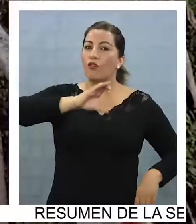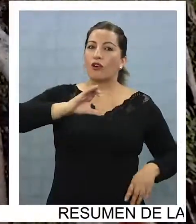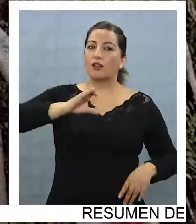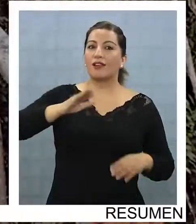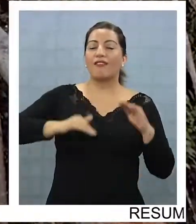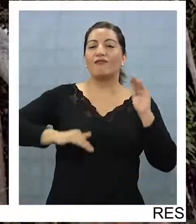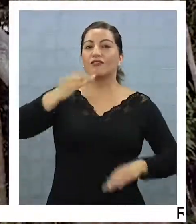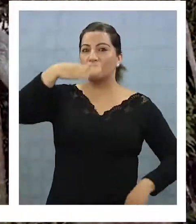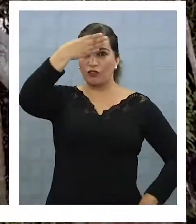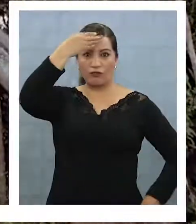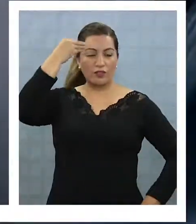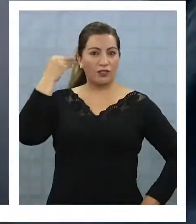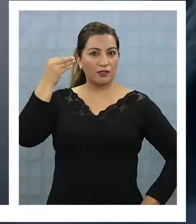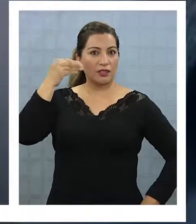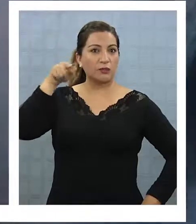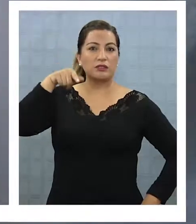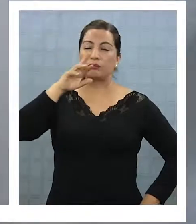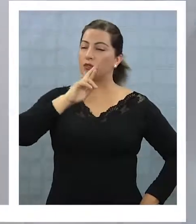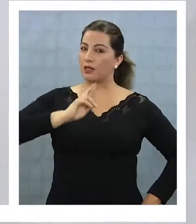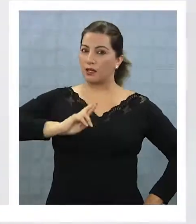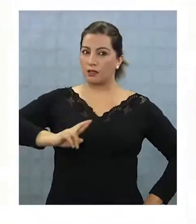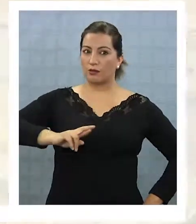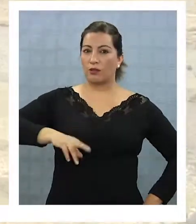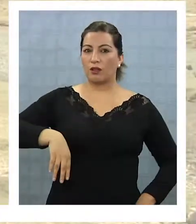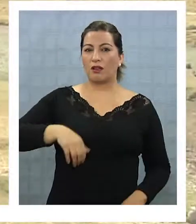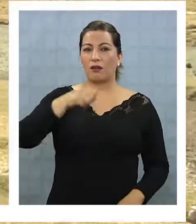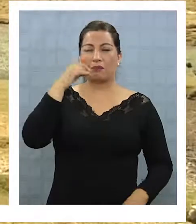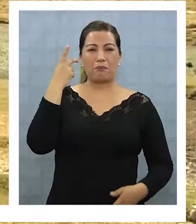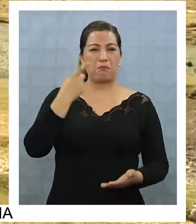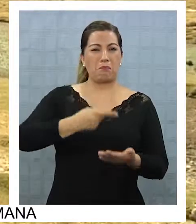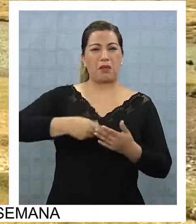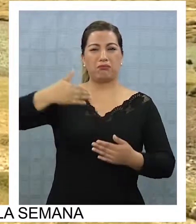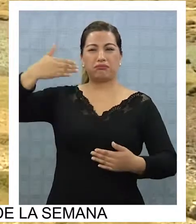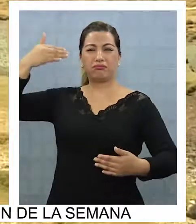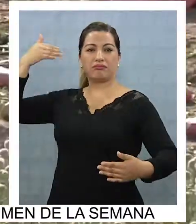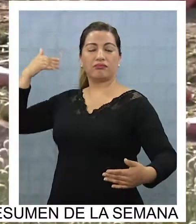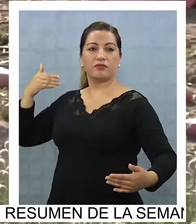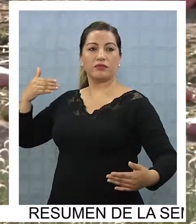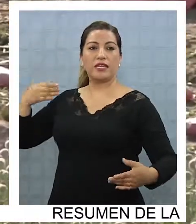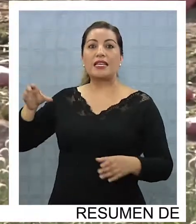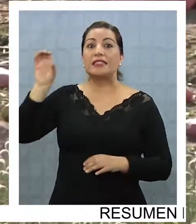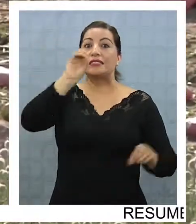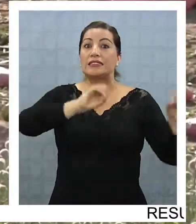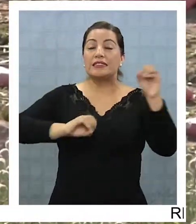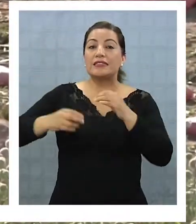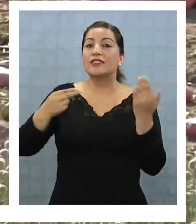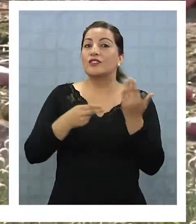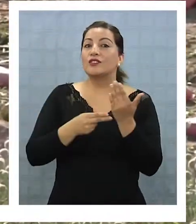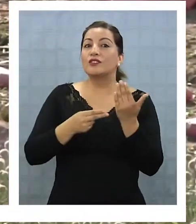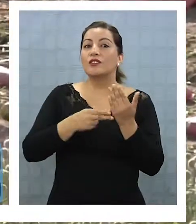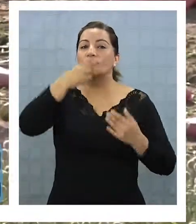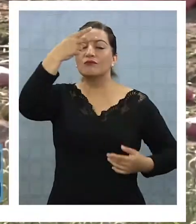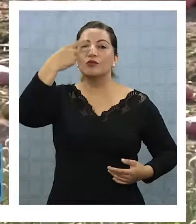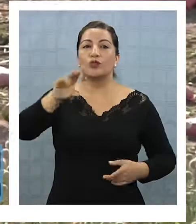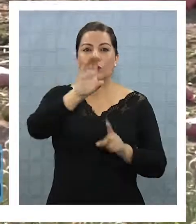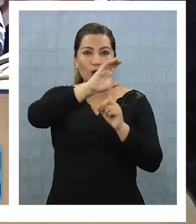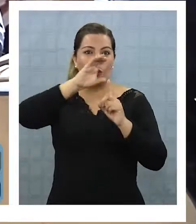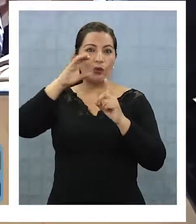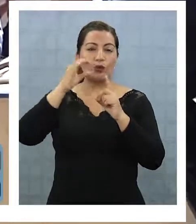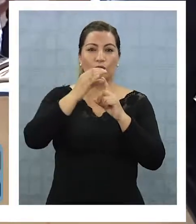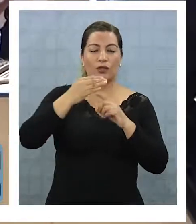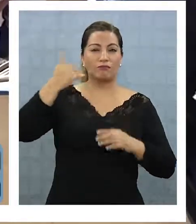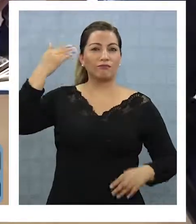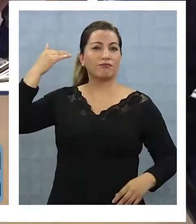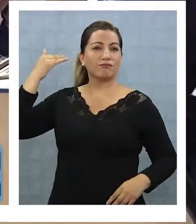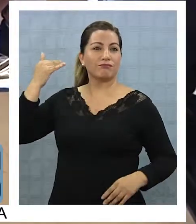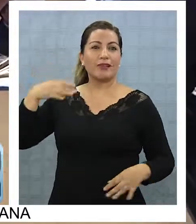buscan fuera, olvidando que muchas de ellas fueron respondidas hace miles de años. Ciencia y tecnología pertenecientes a